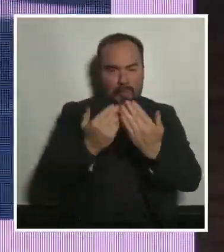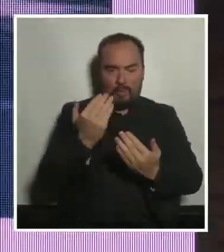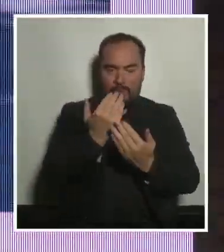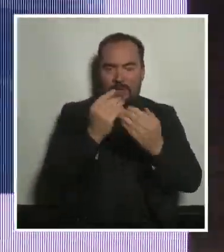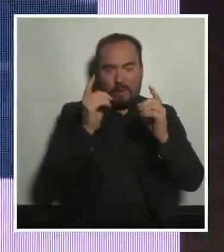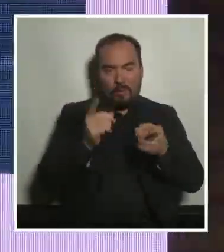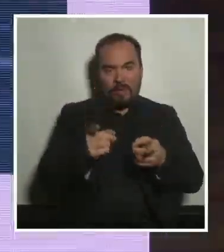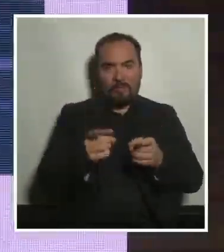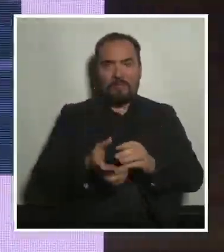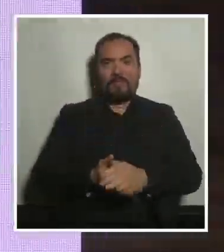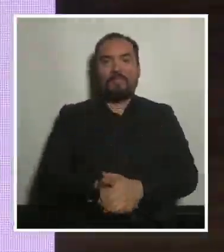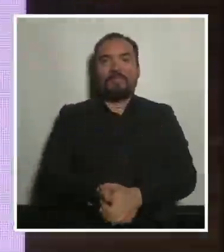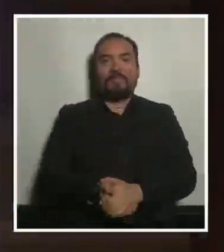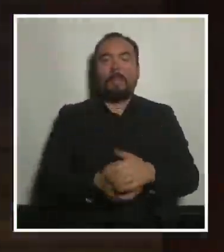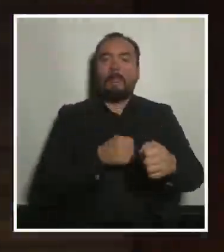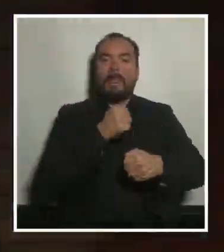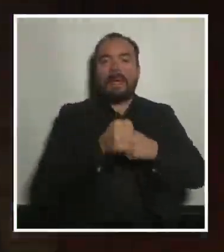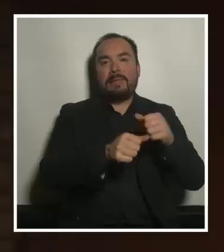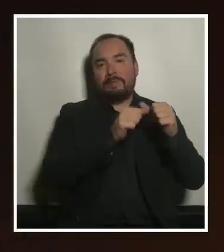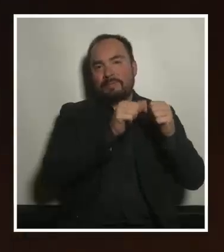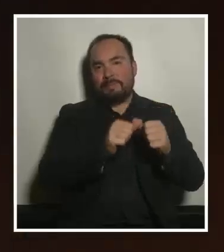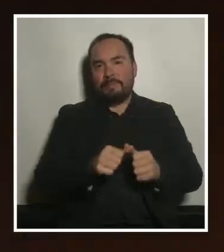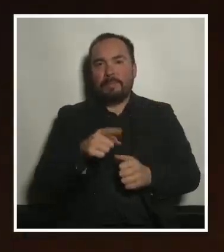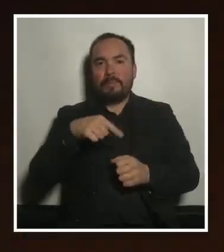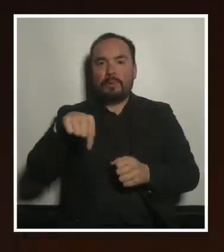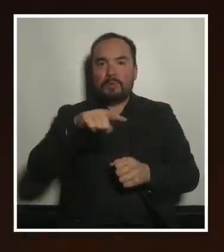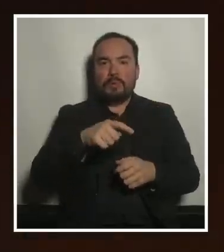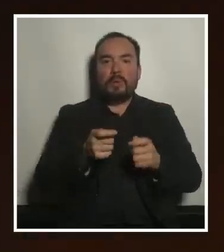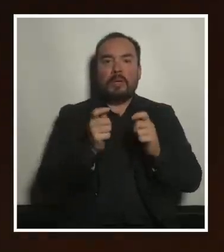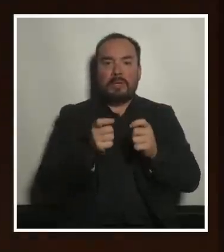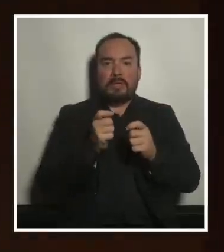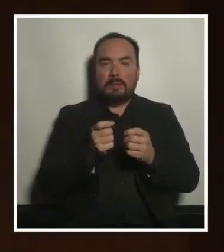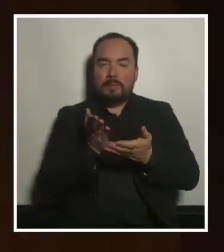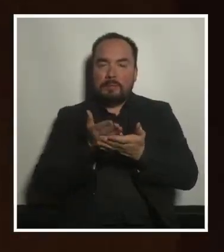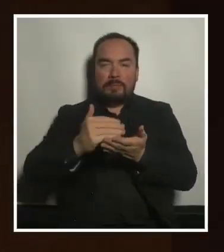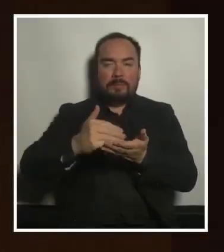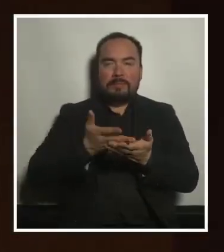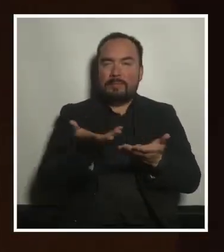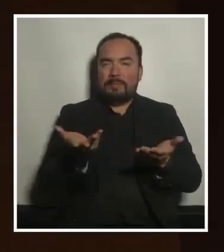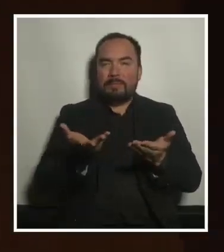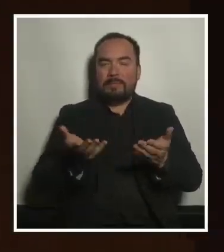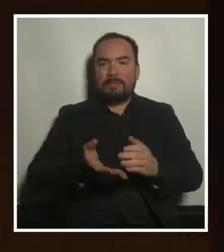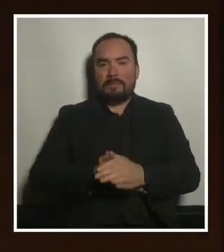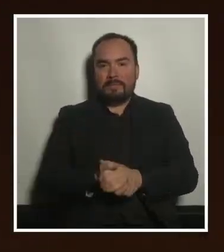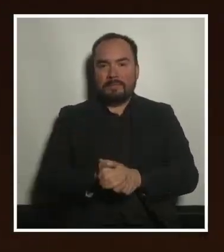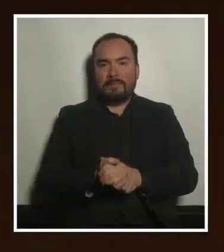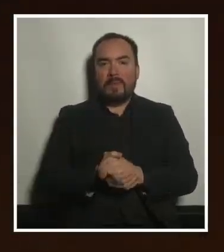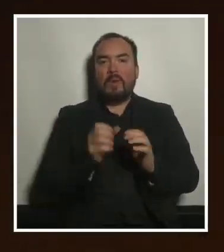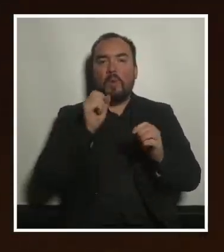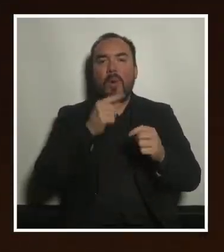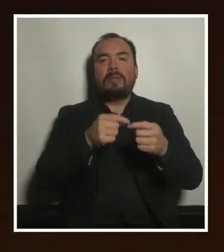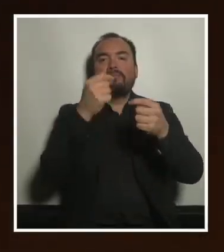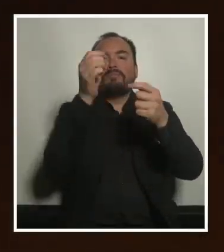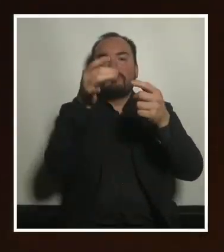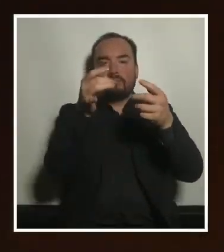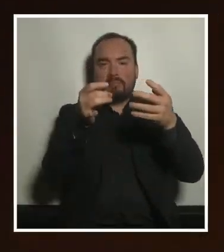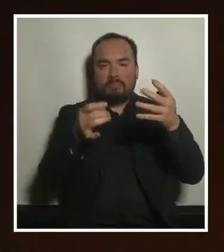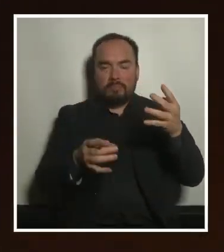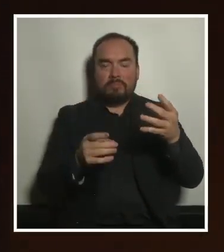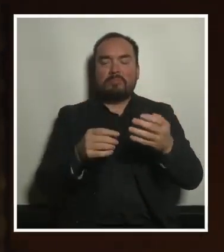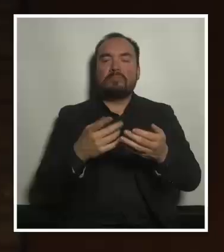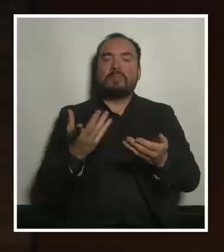durante todos estos años hemos estado intentando concretar cuáles son los criterios de esta ciudad